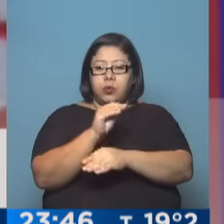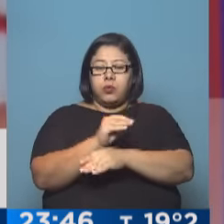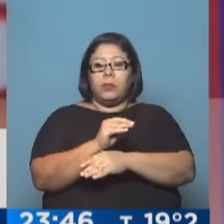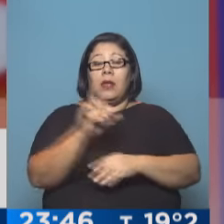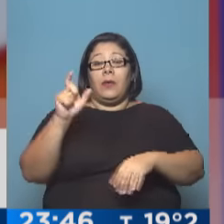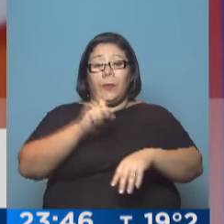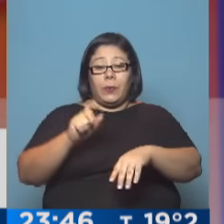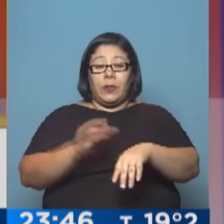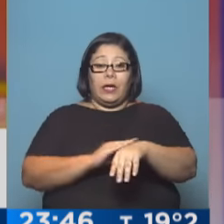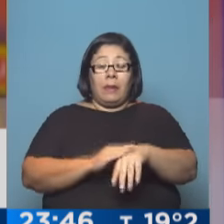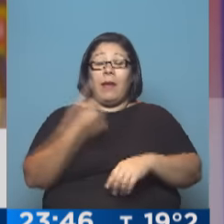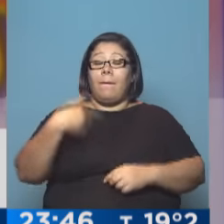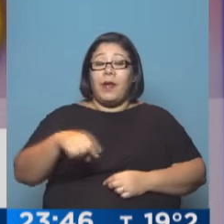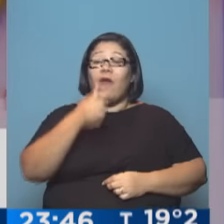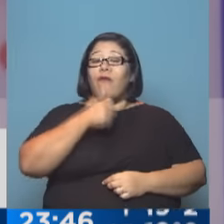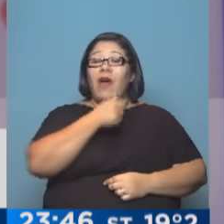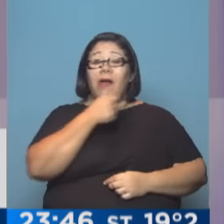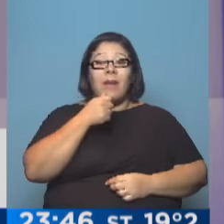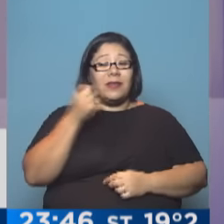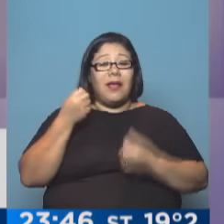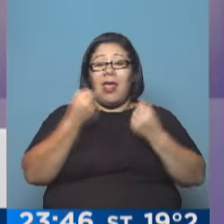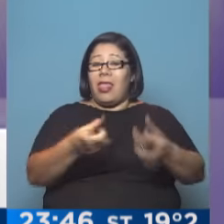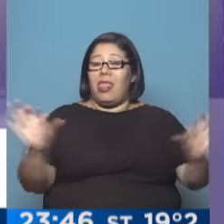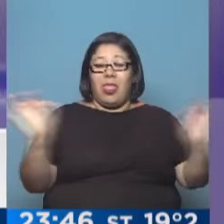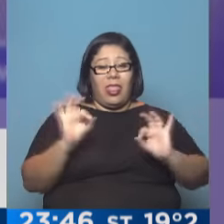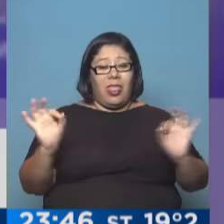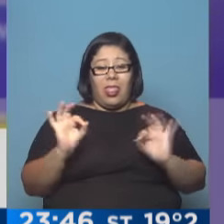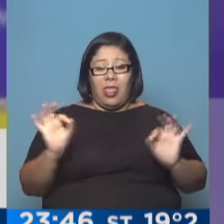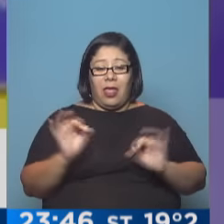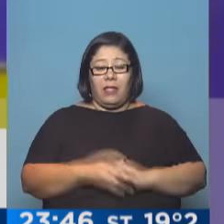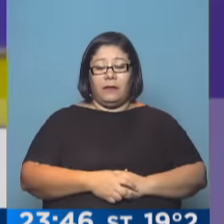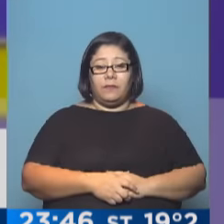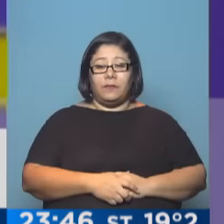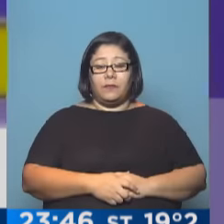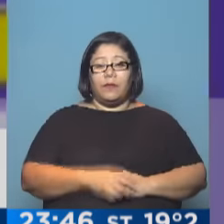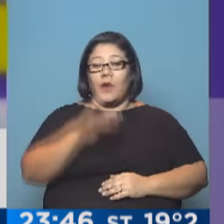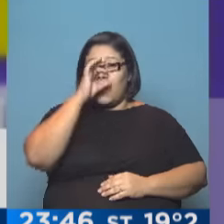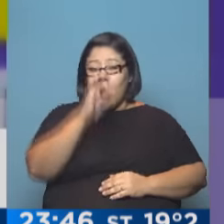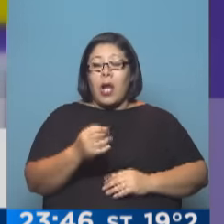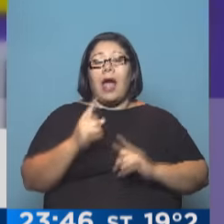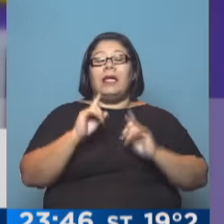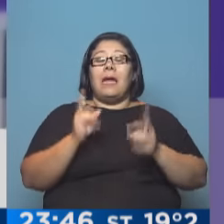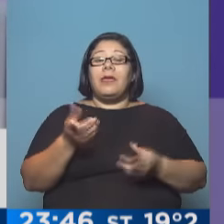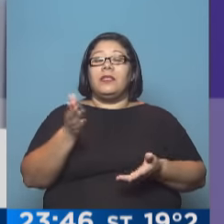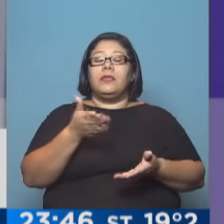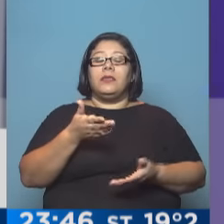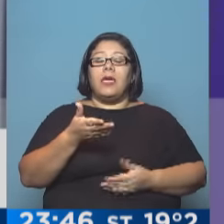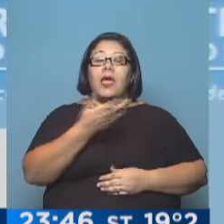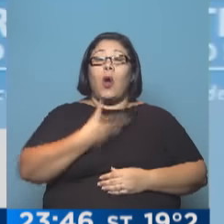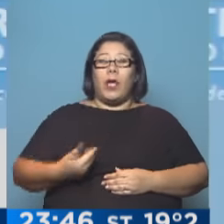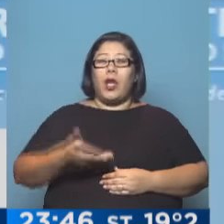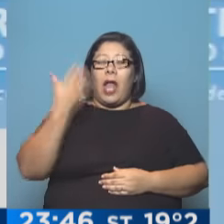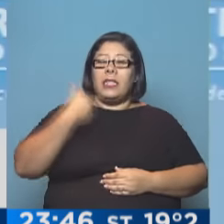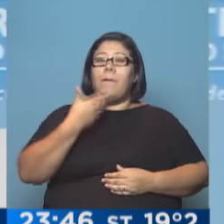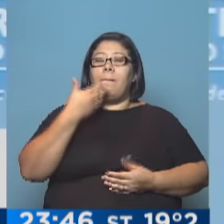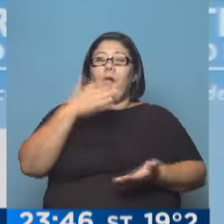estos repelentes nunca llegaron a las farmacias y nunca estuvieron disponibles, tampoco al precio rebajado que se había prometido en su momento.